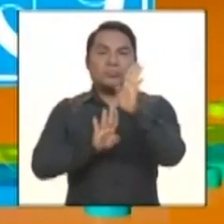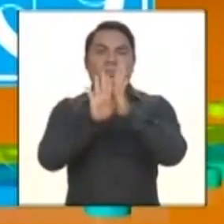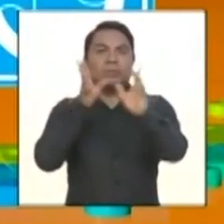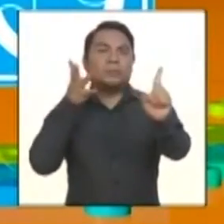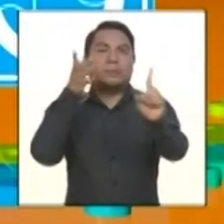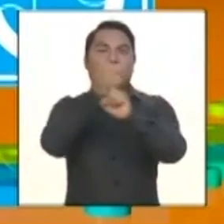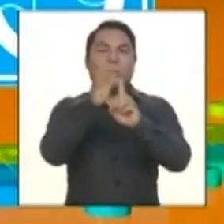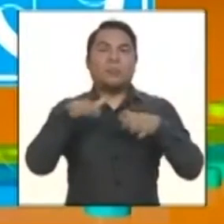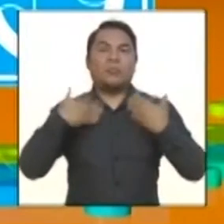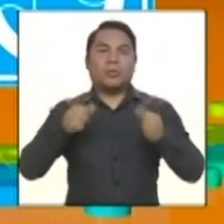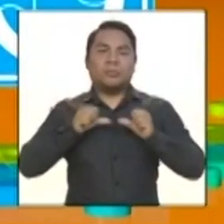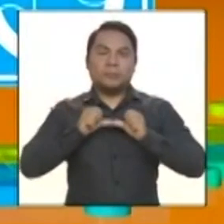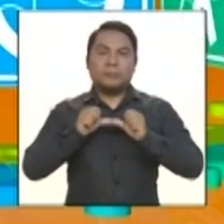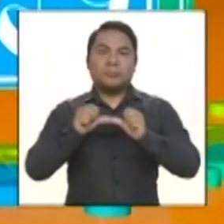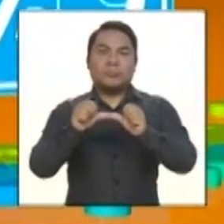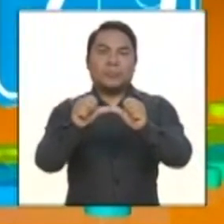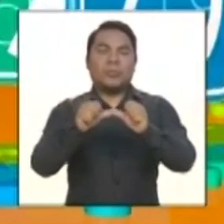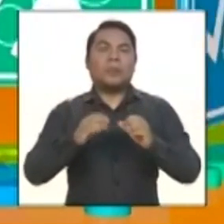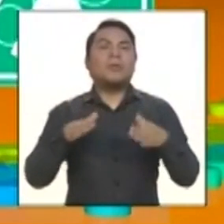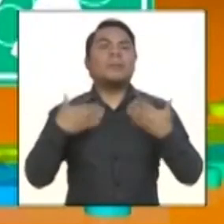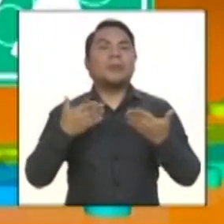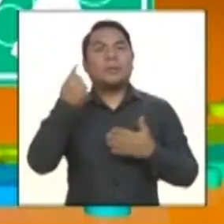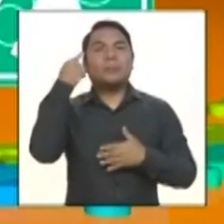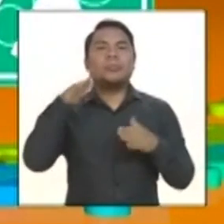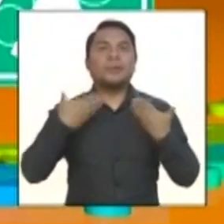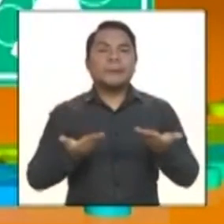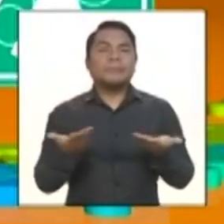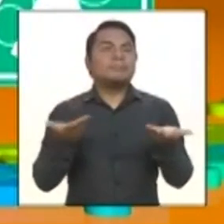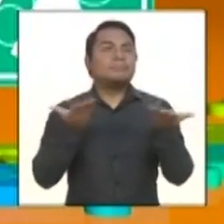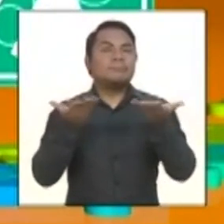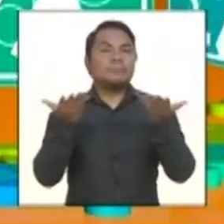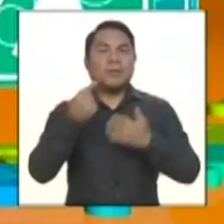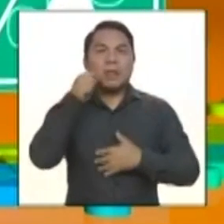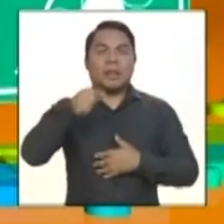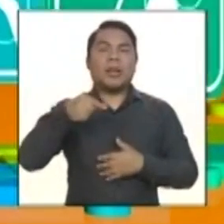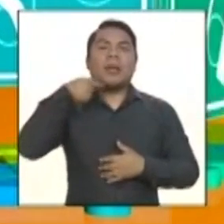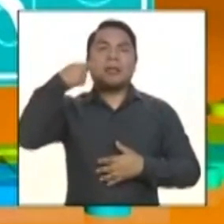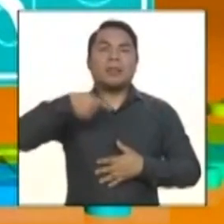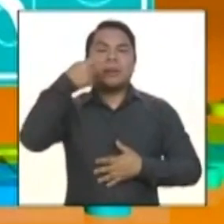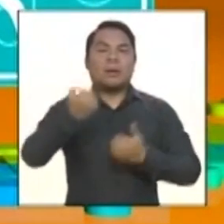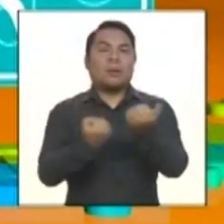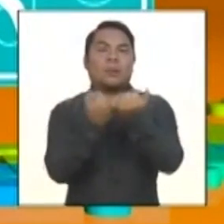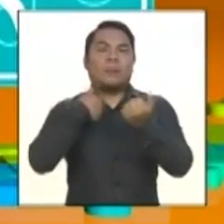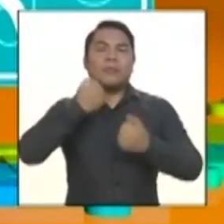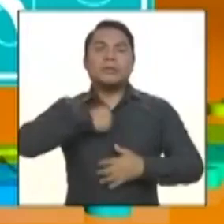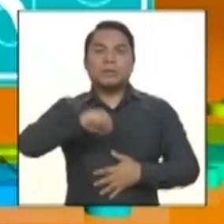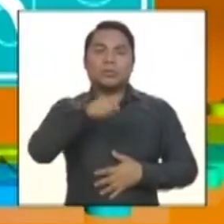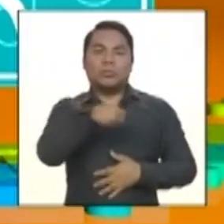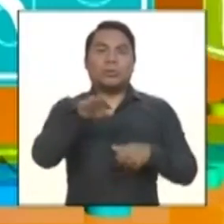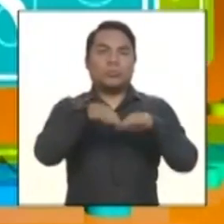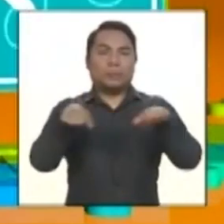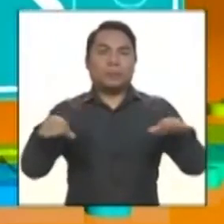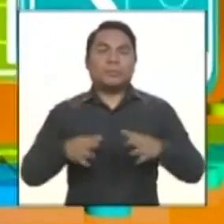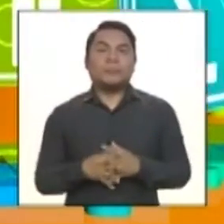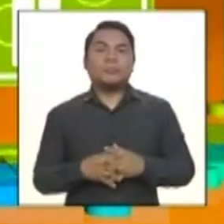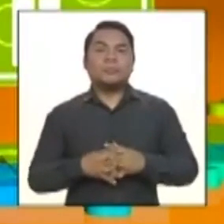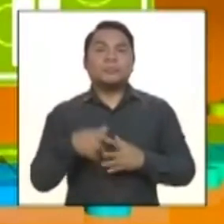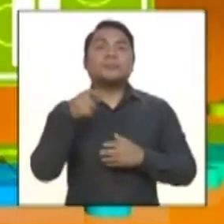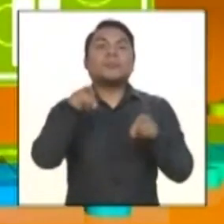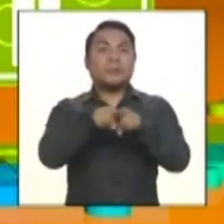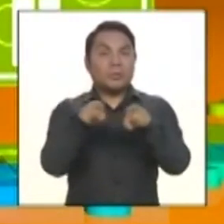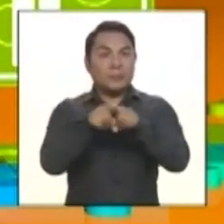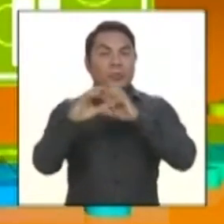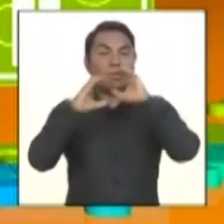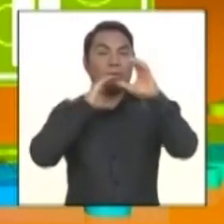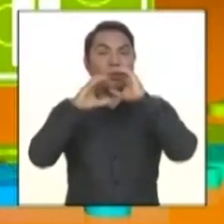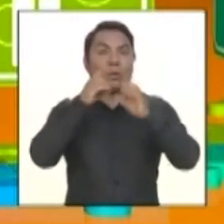sostenerme, para ser un guía para mis hijos porque eran menores. Estaremos conversando